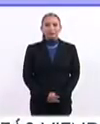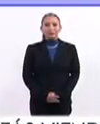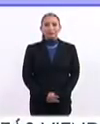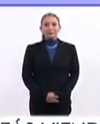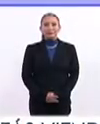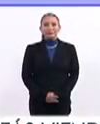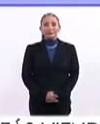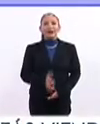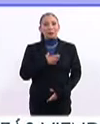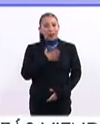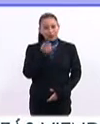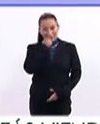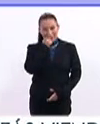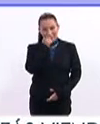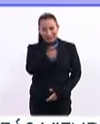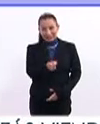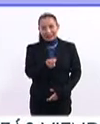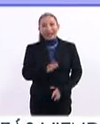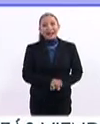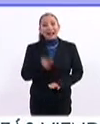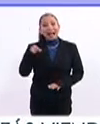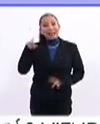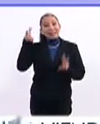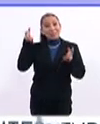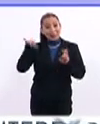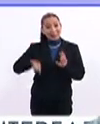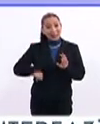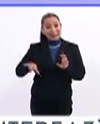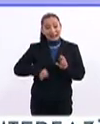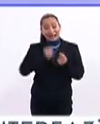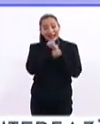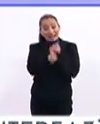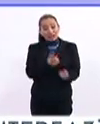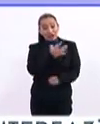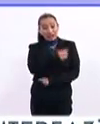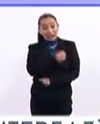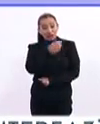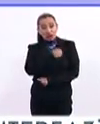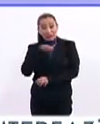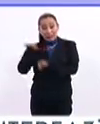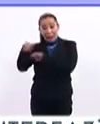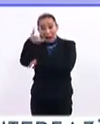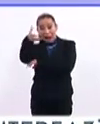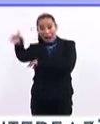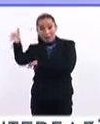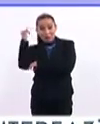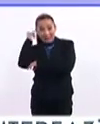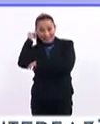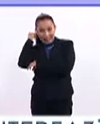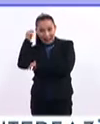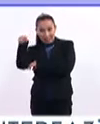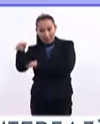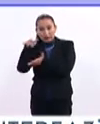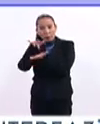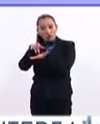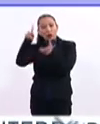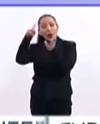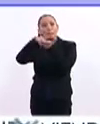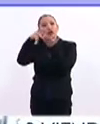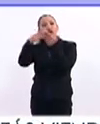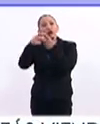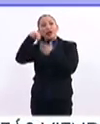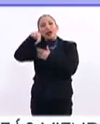Y bueno, déjenme comentarles que hay temas muy interesantes. Niños, hijos de jornaleros indígenas son apoyados por el proyecto